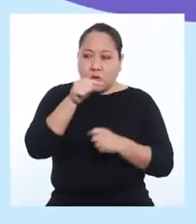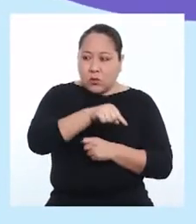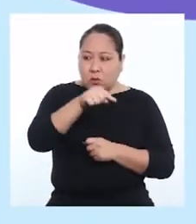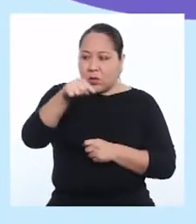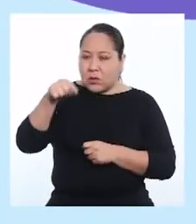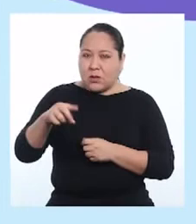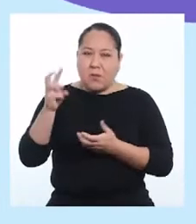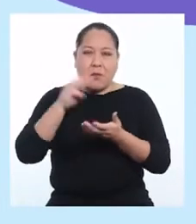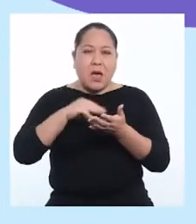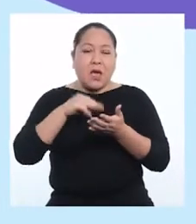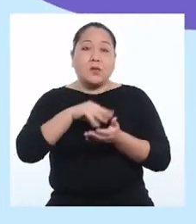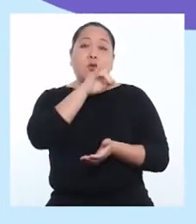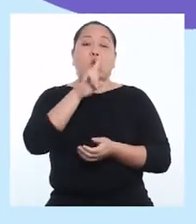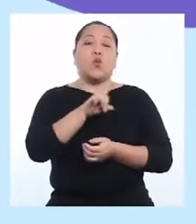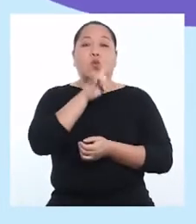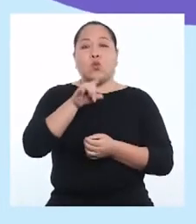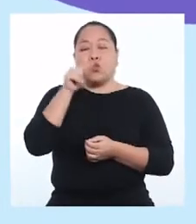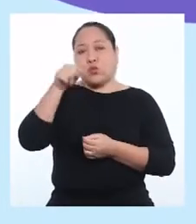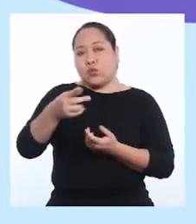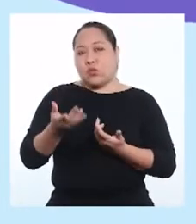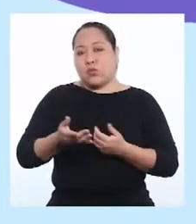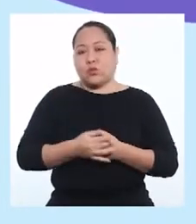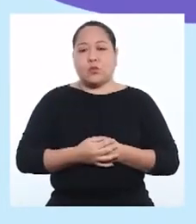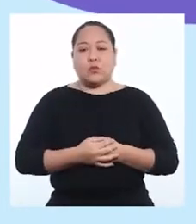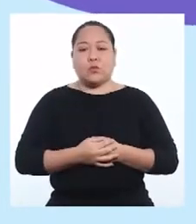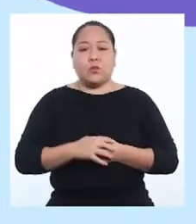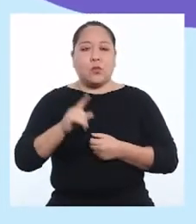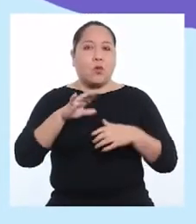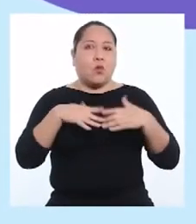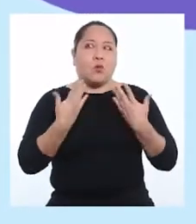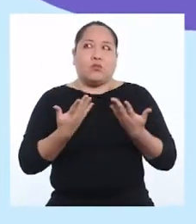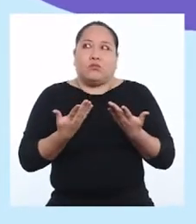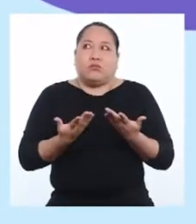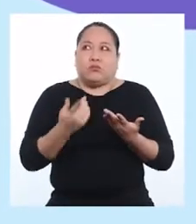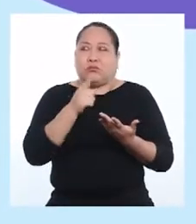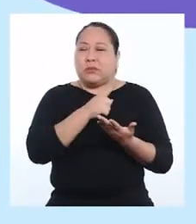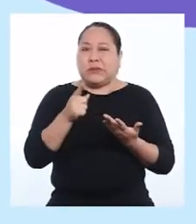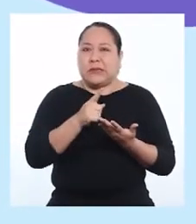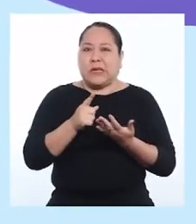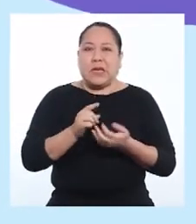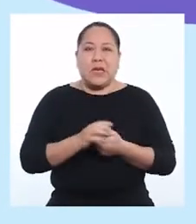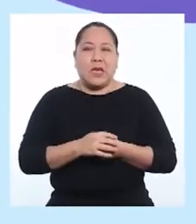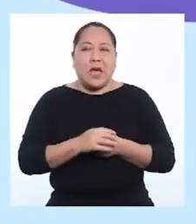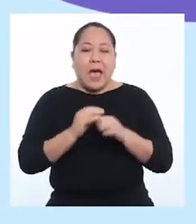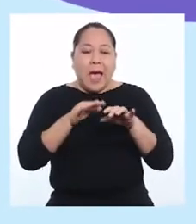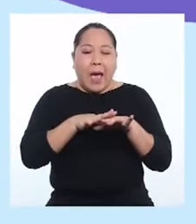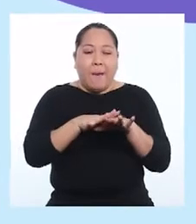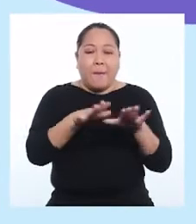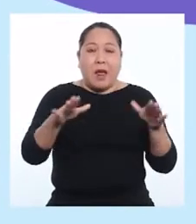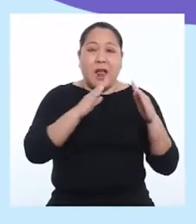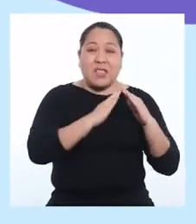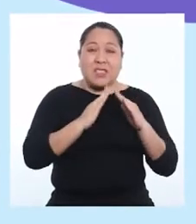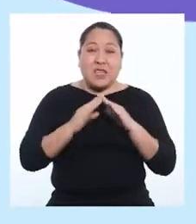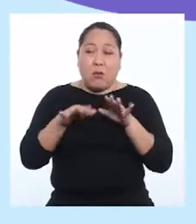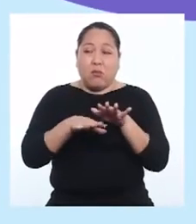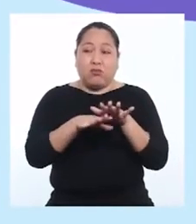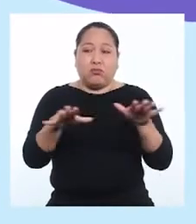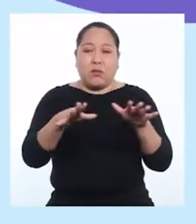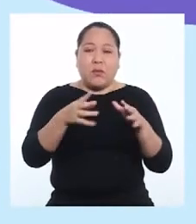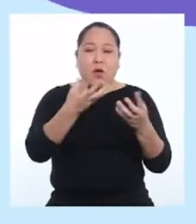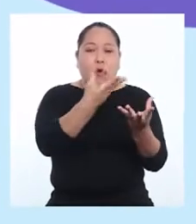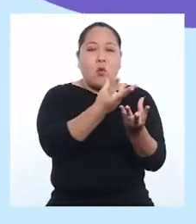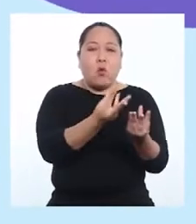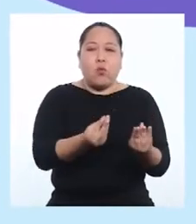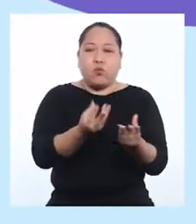de esta, mayor será el consumo que generemos, lo cual se traduce en ampliar las zonas urbanas, pero ir